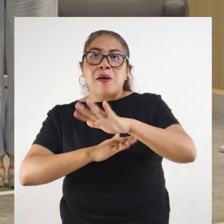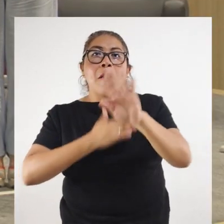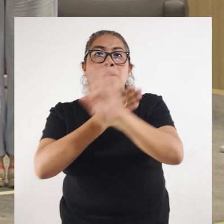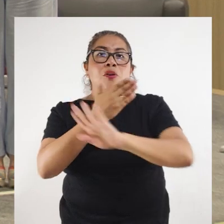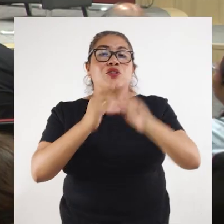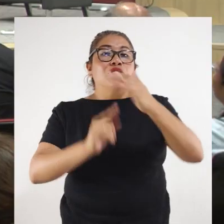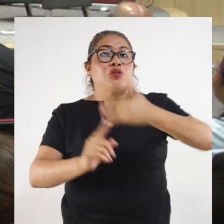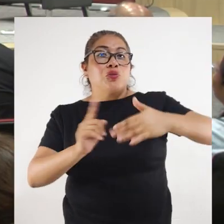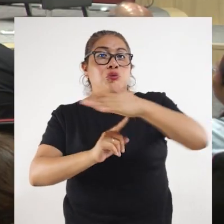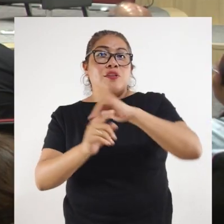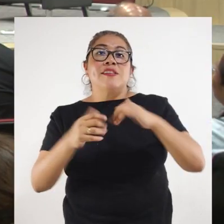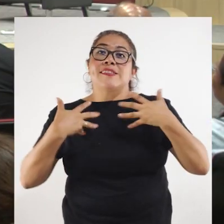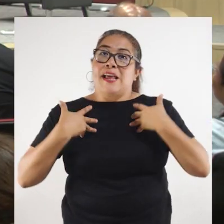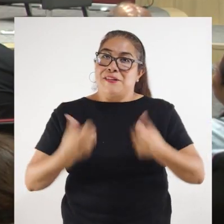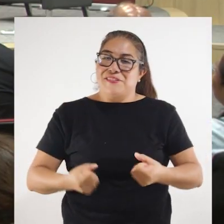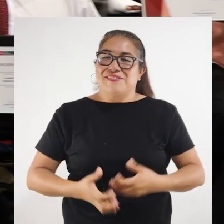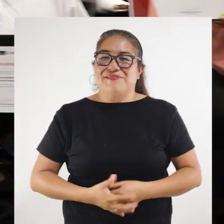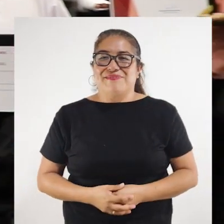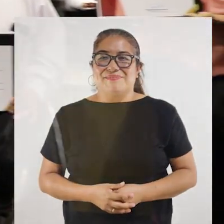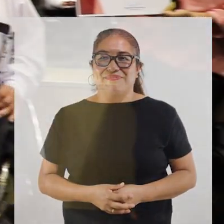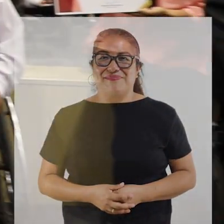protección social y salud.